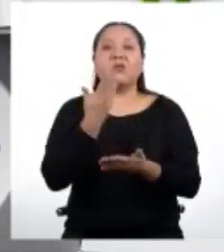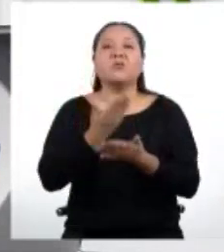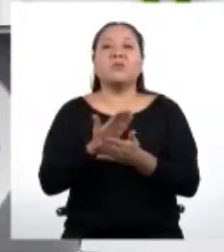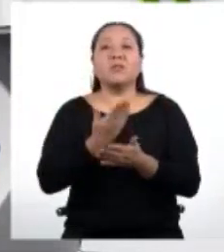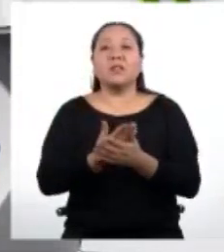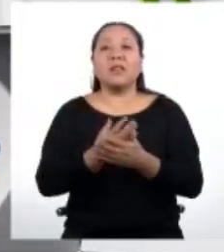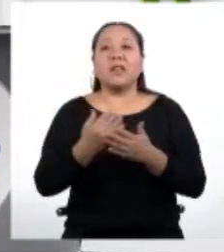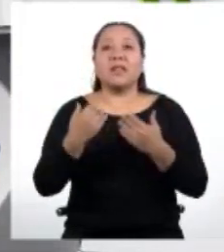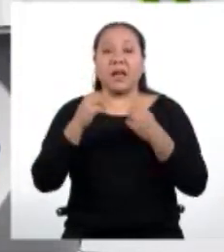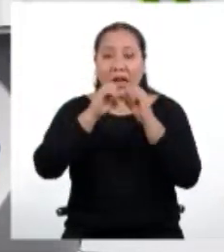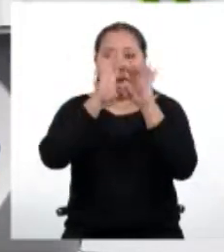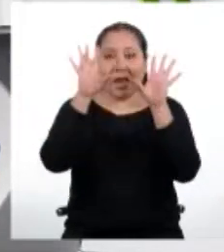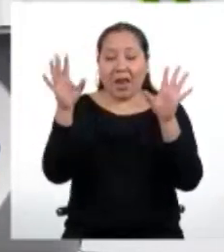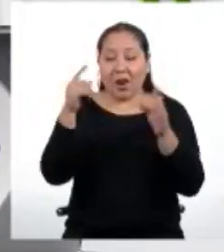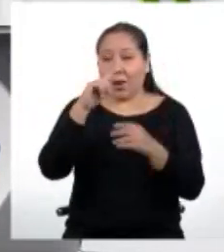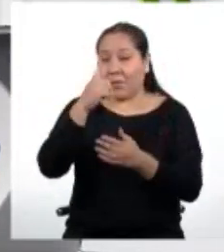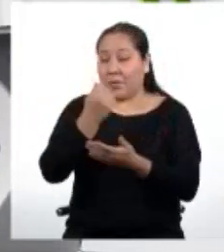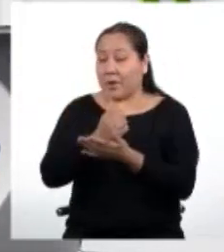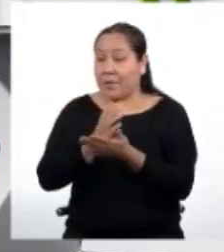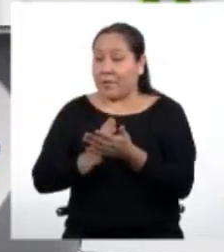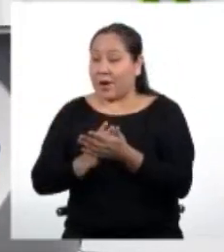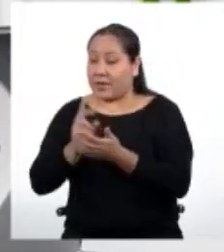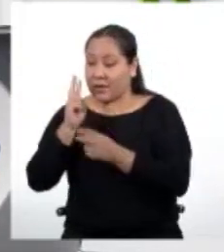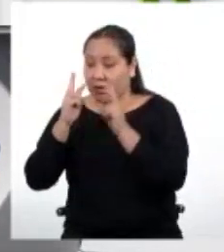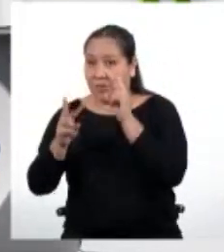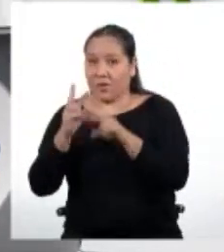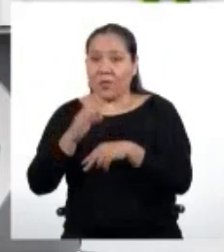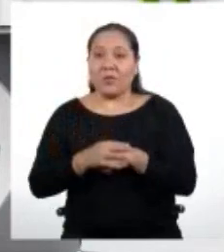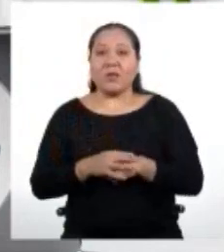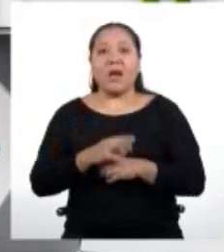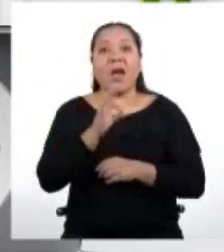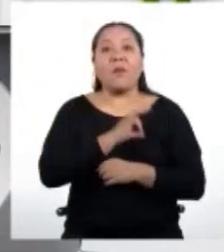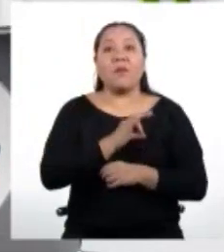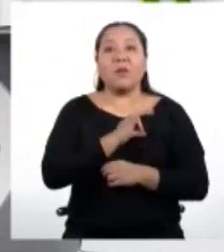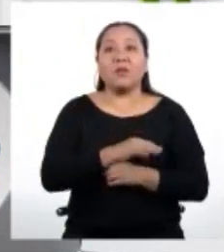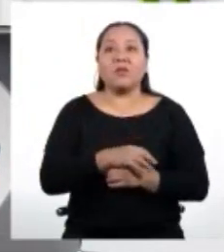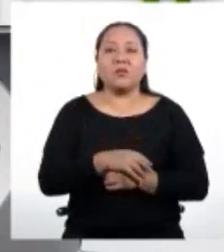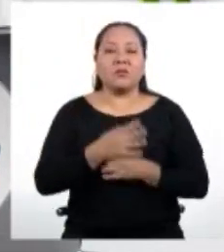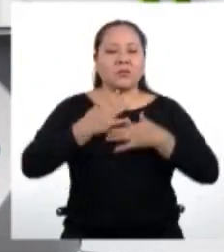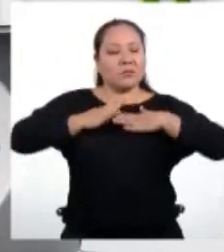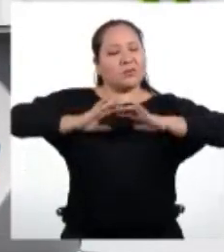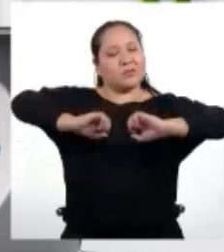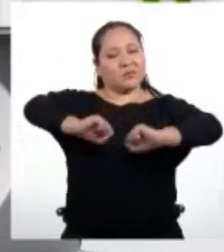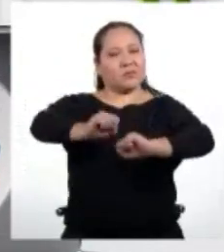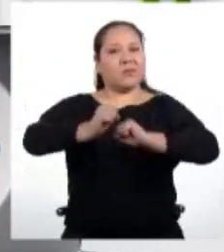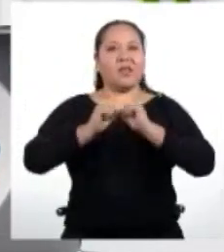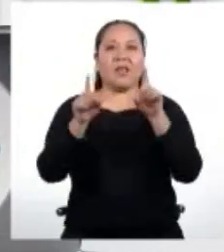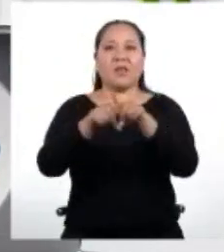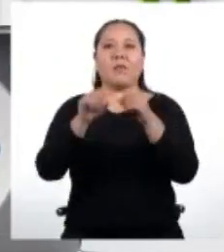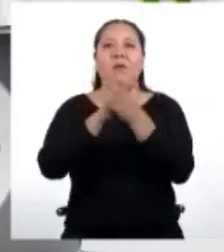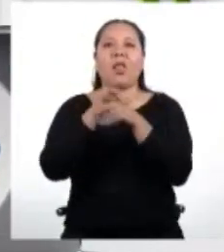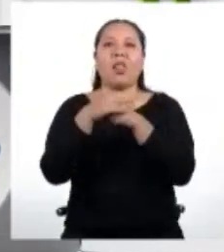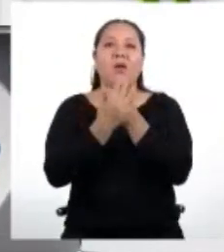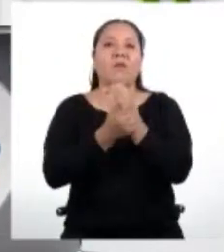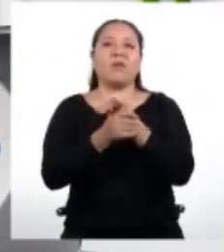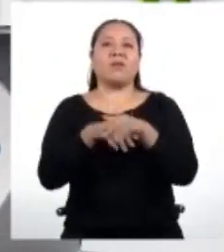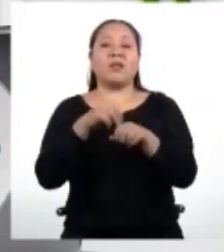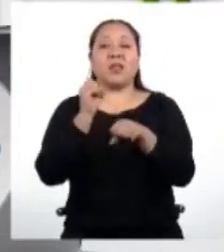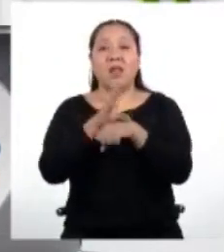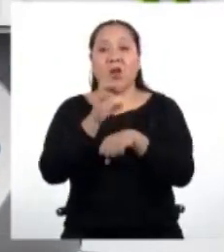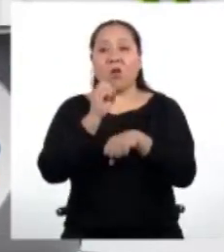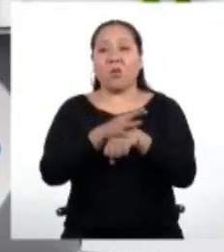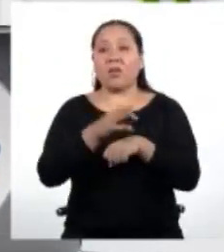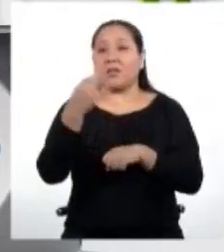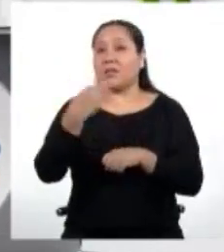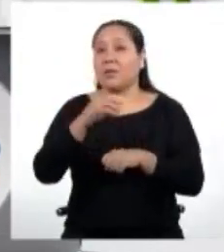en casa de tener clara la primera parte de lo que hemos visto hoy. Aprovechen de cerrar un poco el cuerpo y también para lavarse las manos. Las recomendaciones